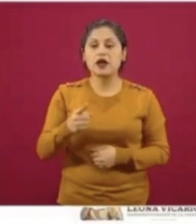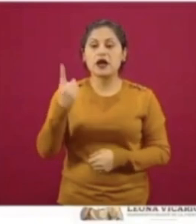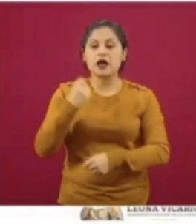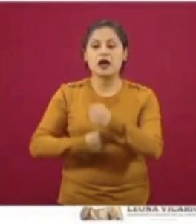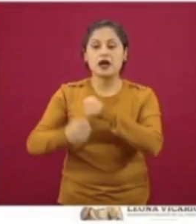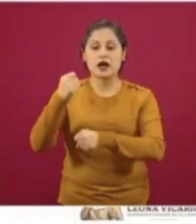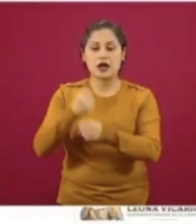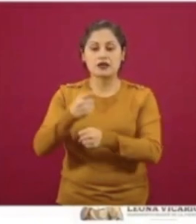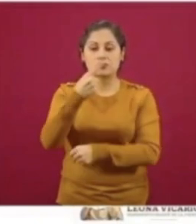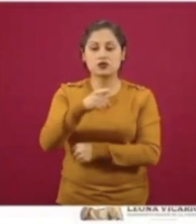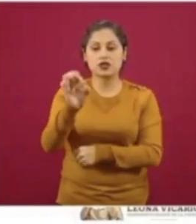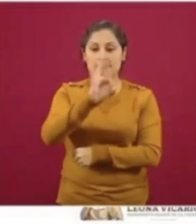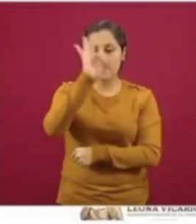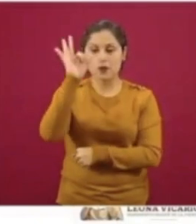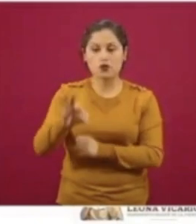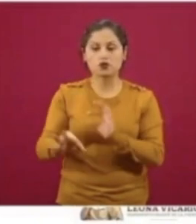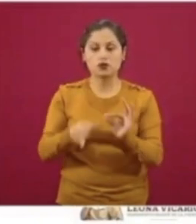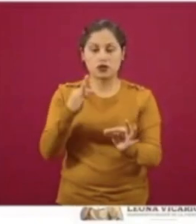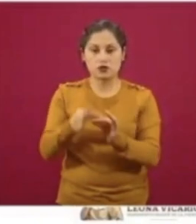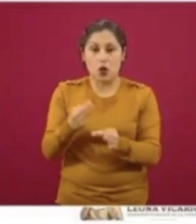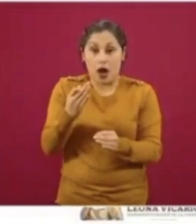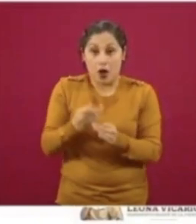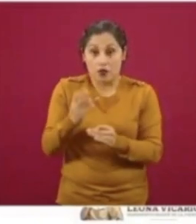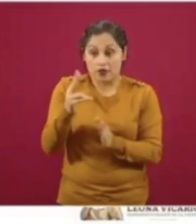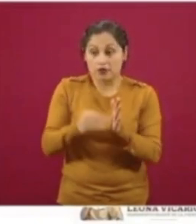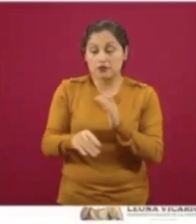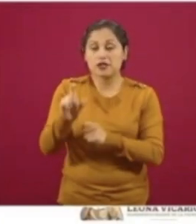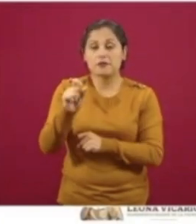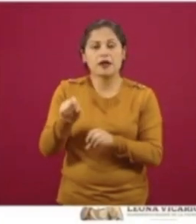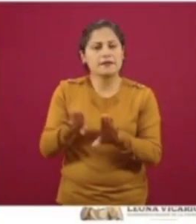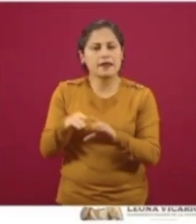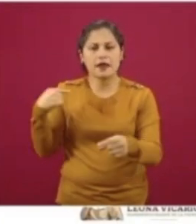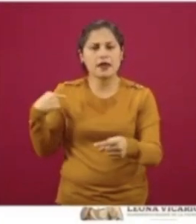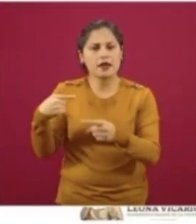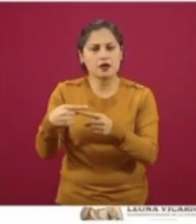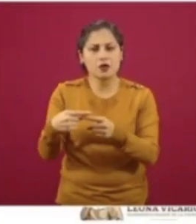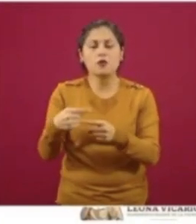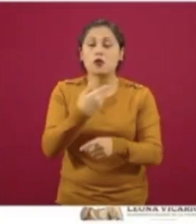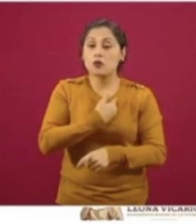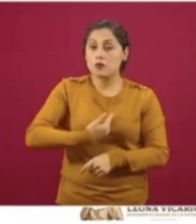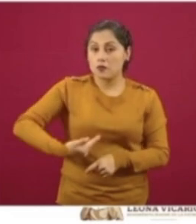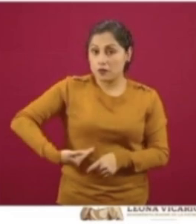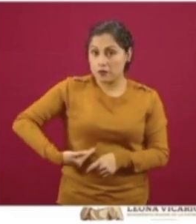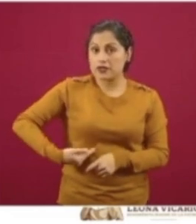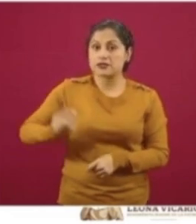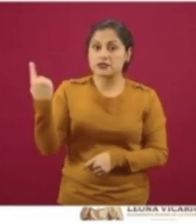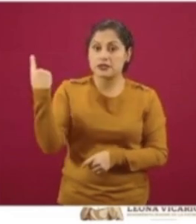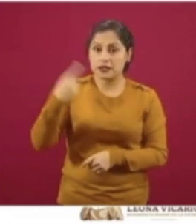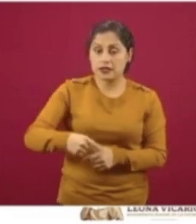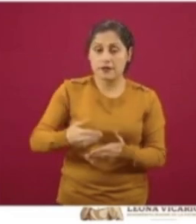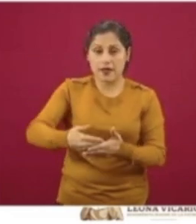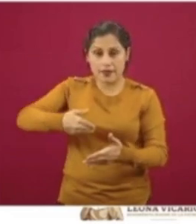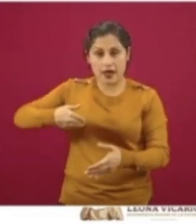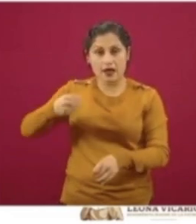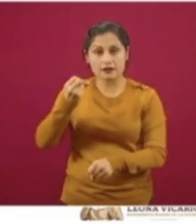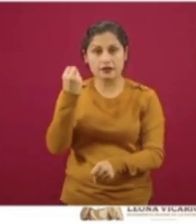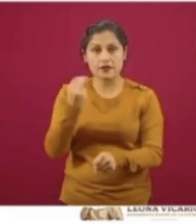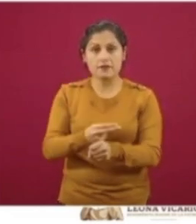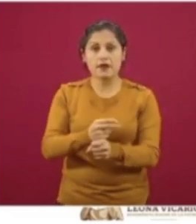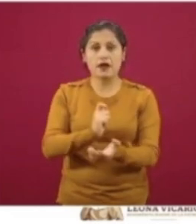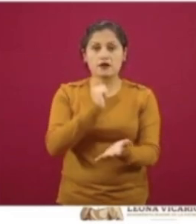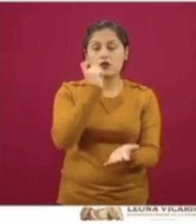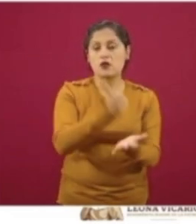cien por ciento. Este año, ¿cómo vamos? Recibimos la instrucción del presidente de anticipar los apoyos de este